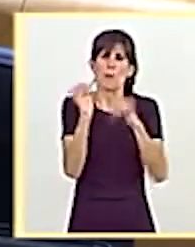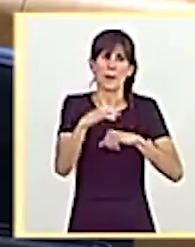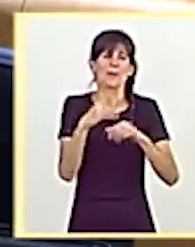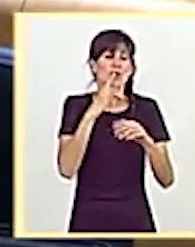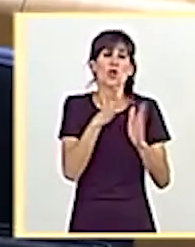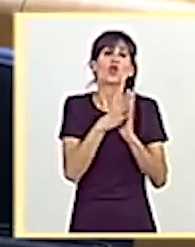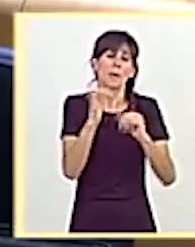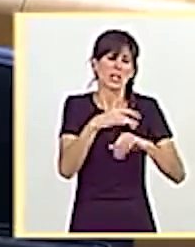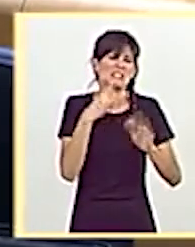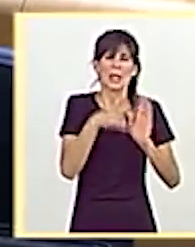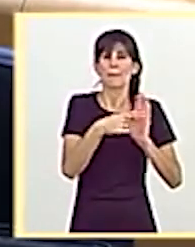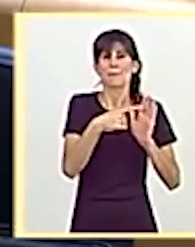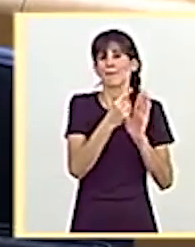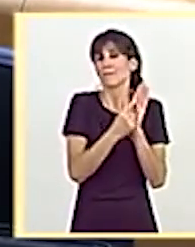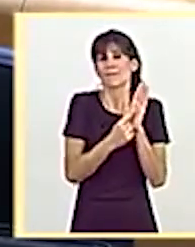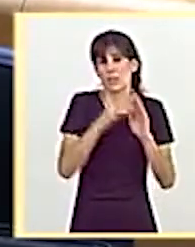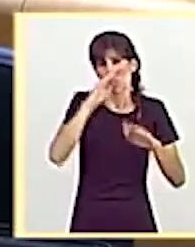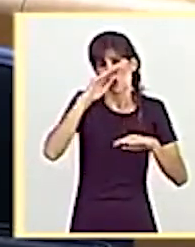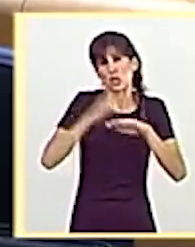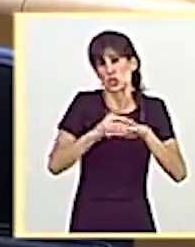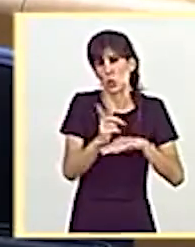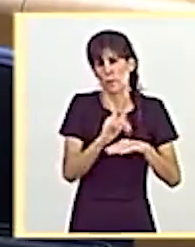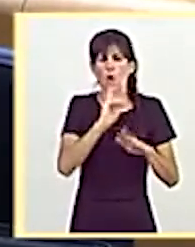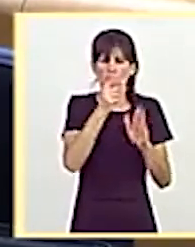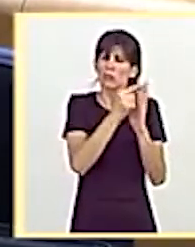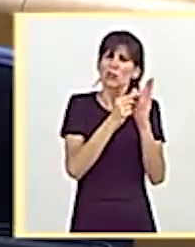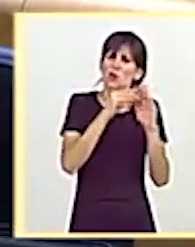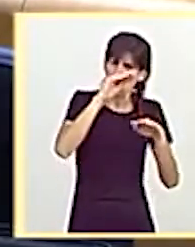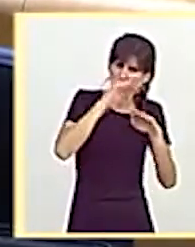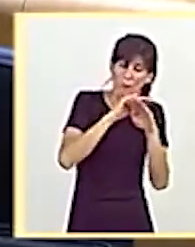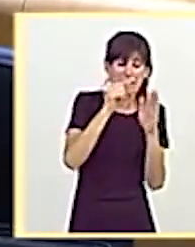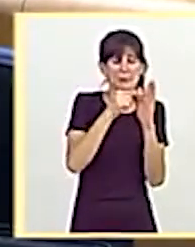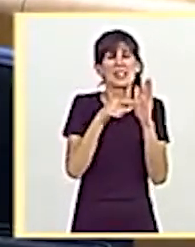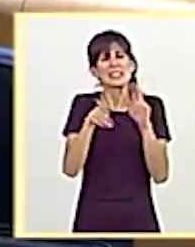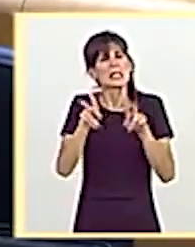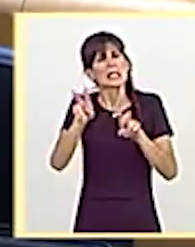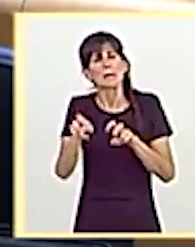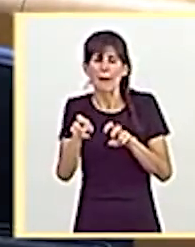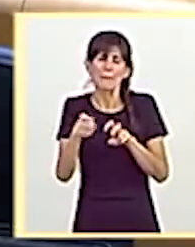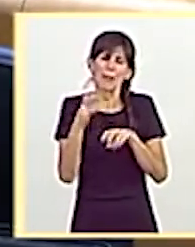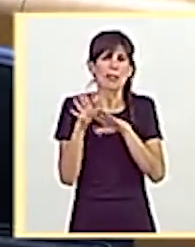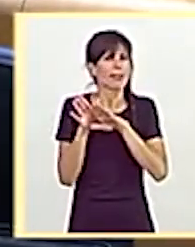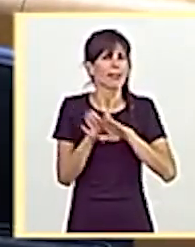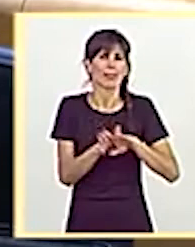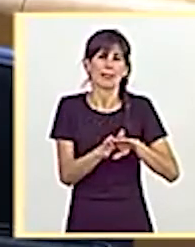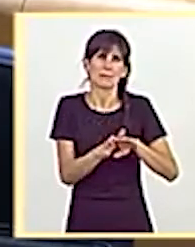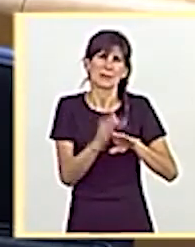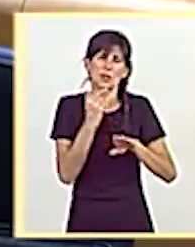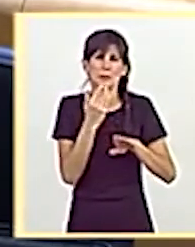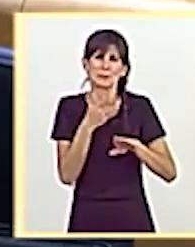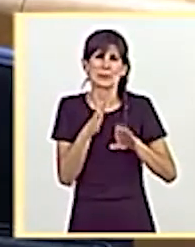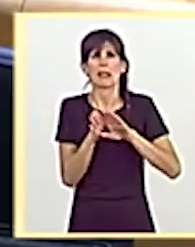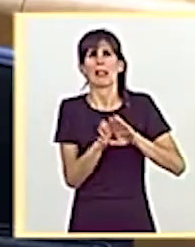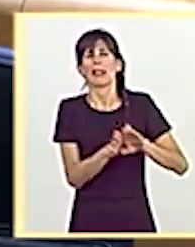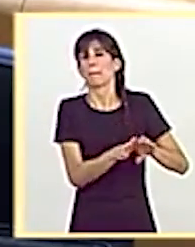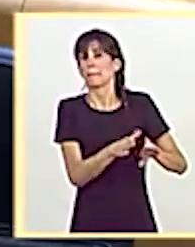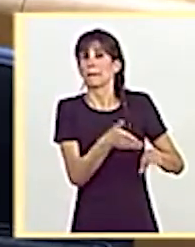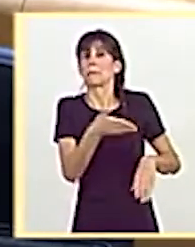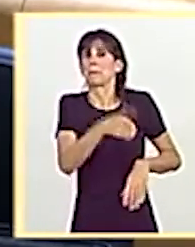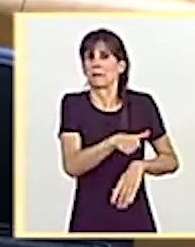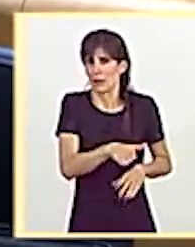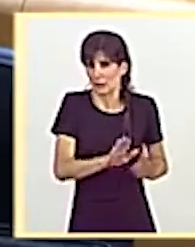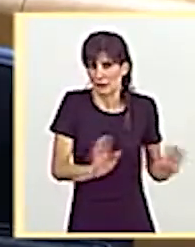incumplió en un aspecto. En otro se cumplió, pero en esta cuestión se ha dejado, se ha dejado morir y, efectivamente, con la